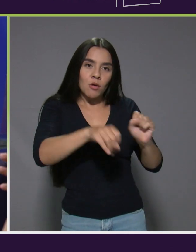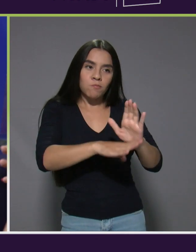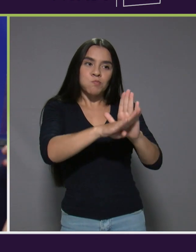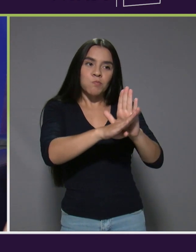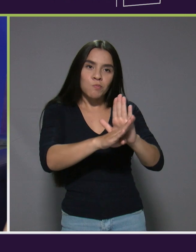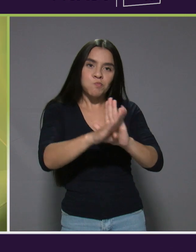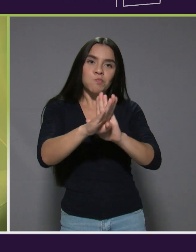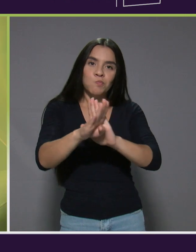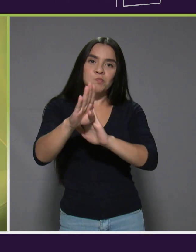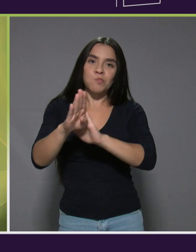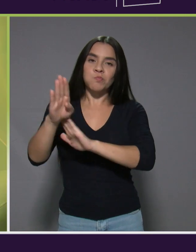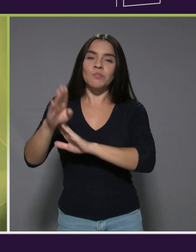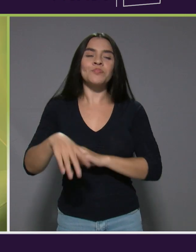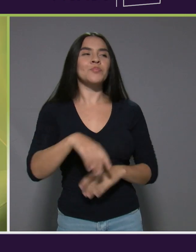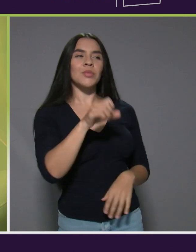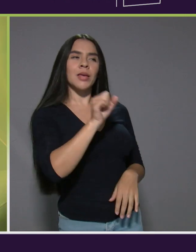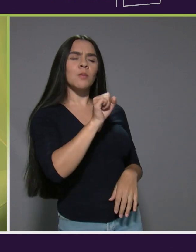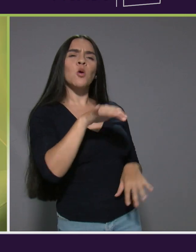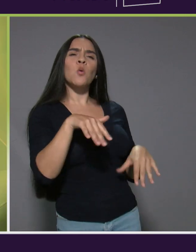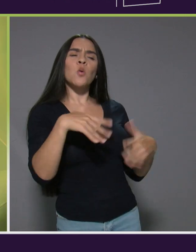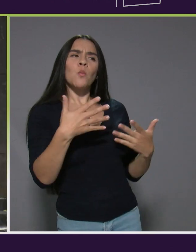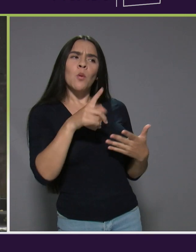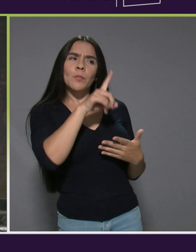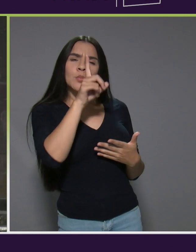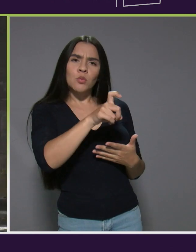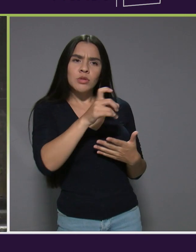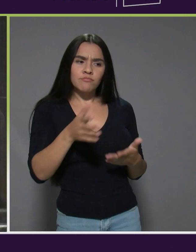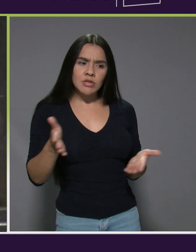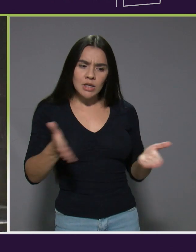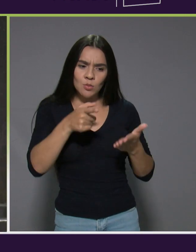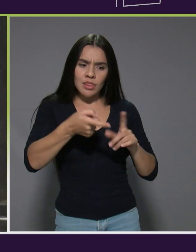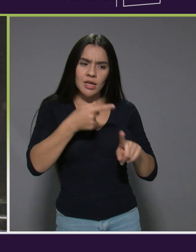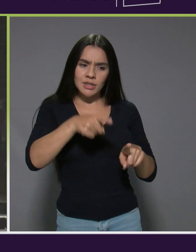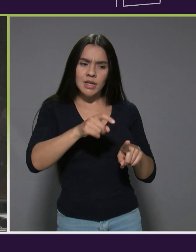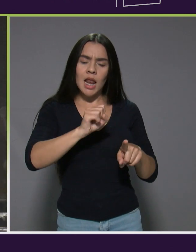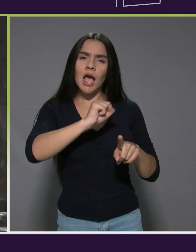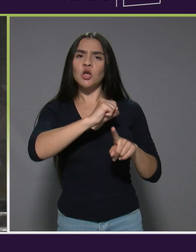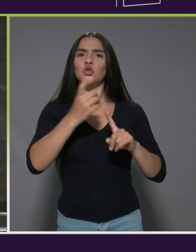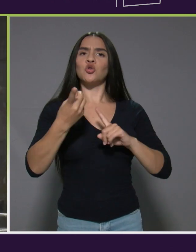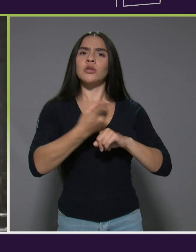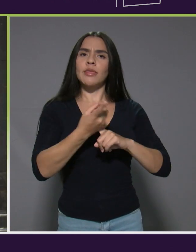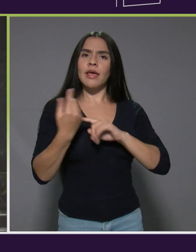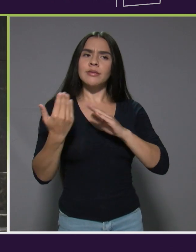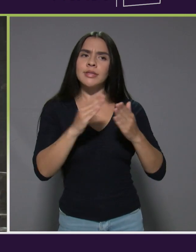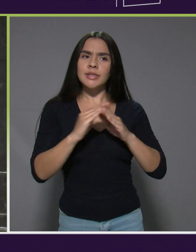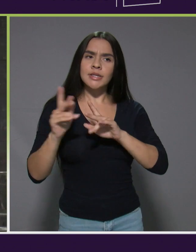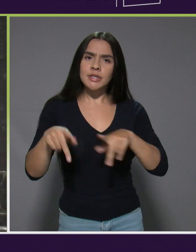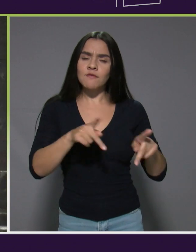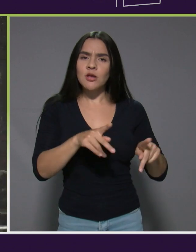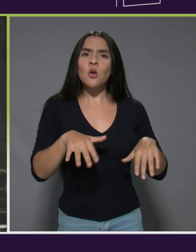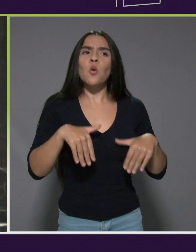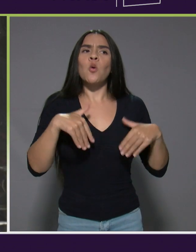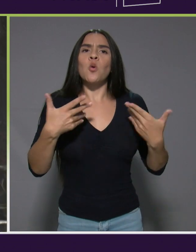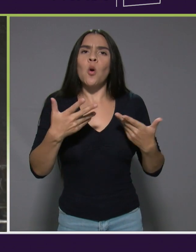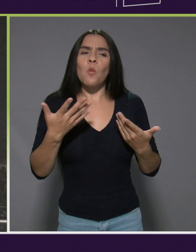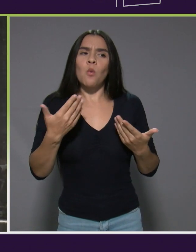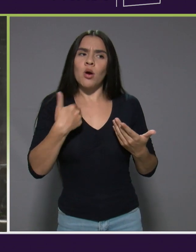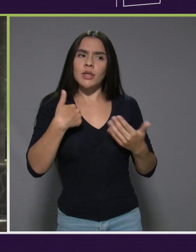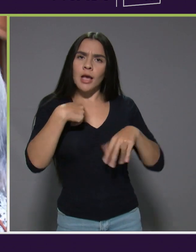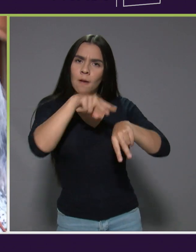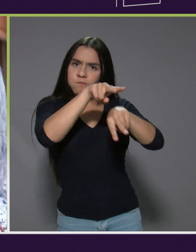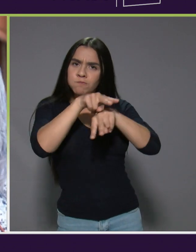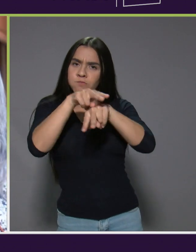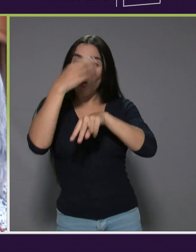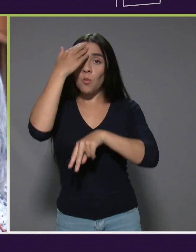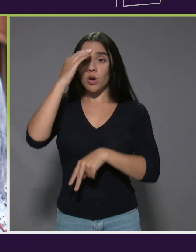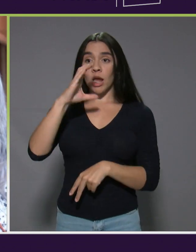Cada uno va a tener sus ¿Cómo estimular que desde la sociedad civil haya este monitoreo también? Porque CONAPAN es